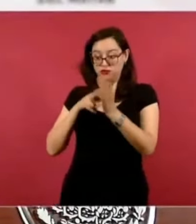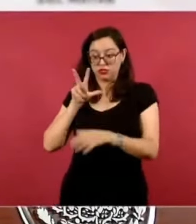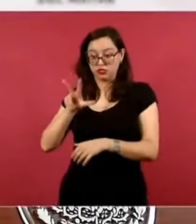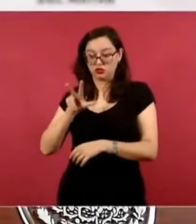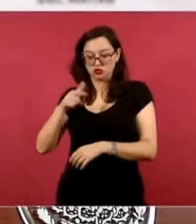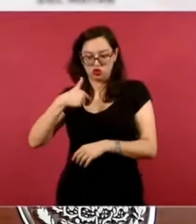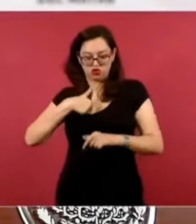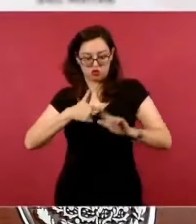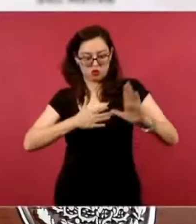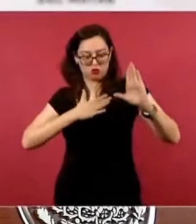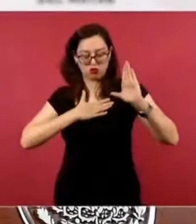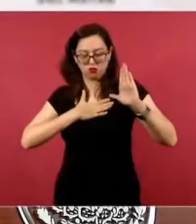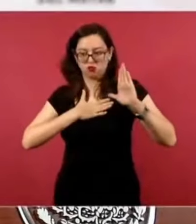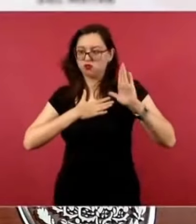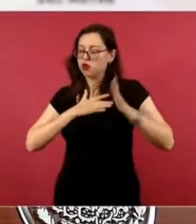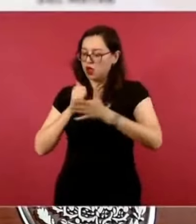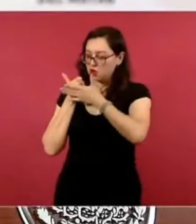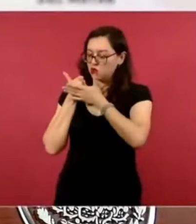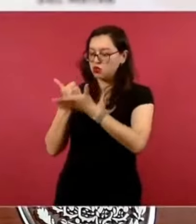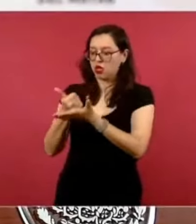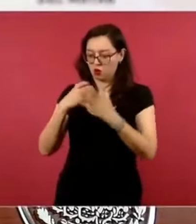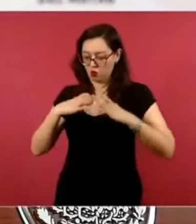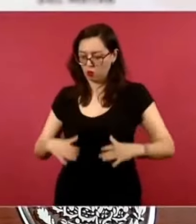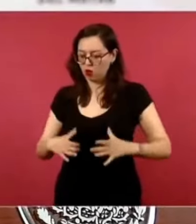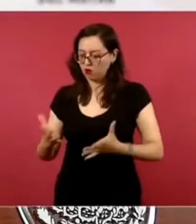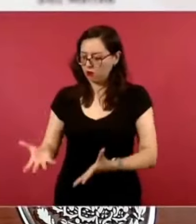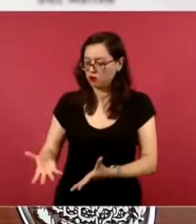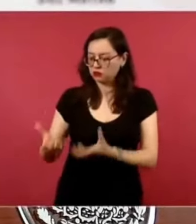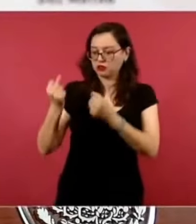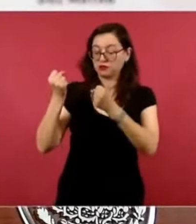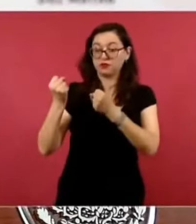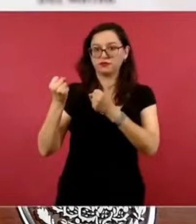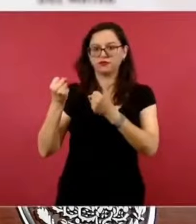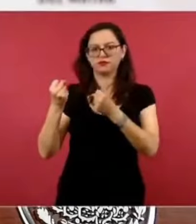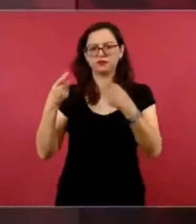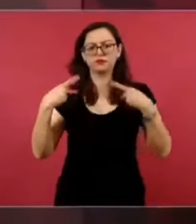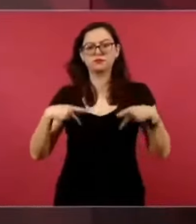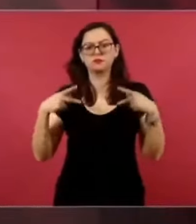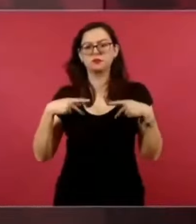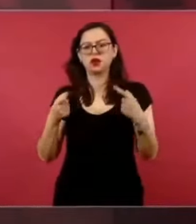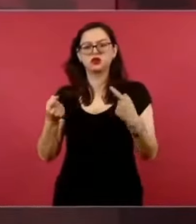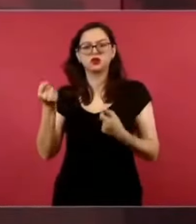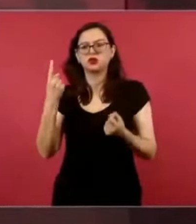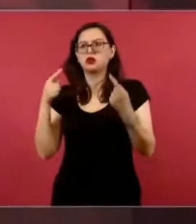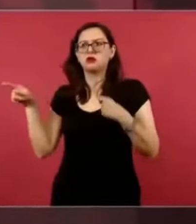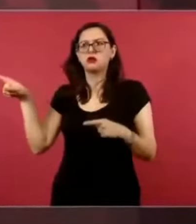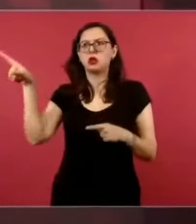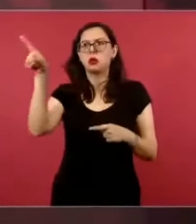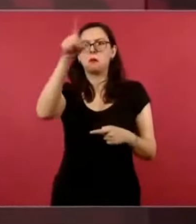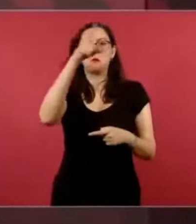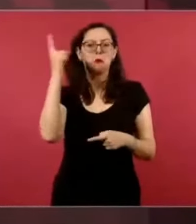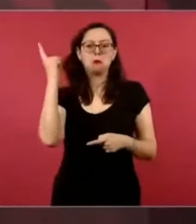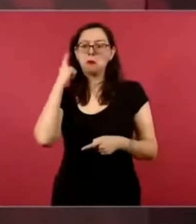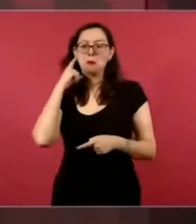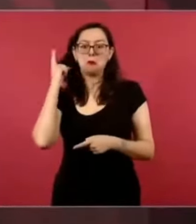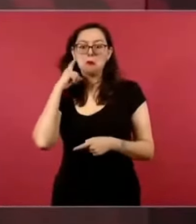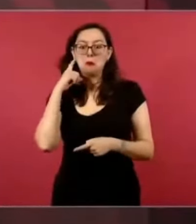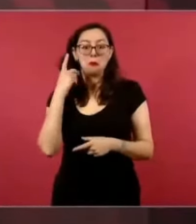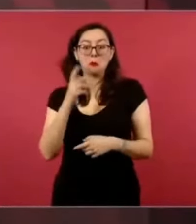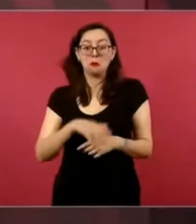Estuvimos ahí trabajando y estamos trabajando desde hace cinco años,